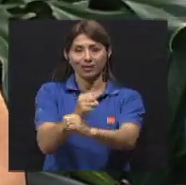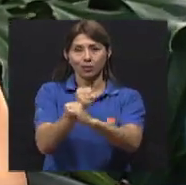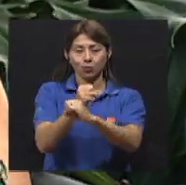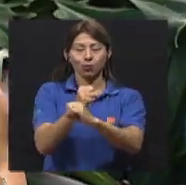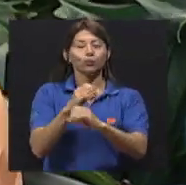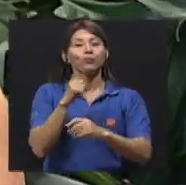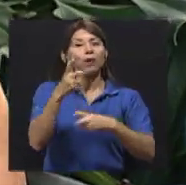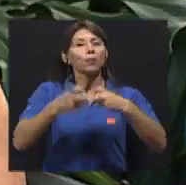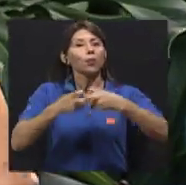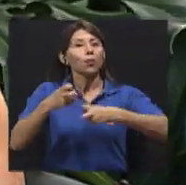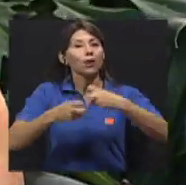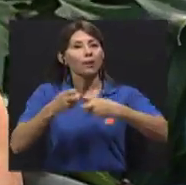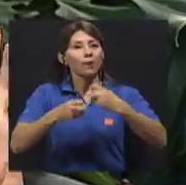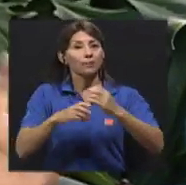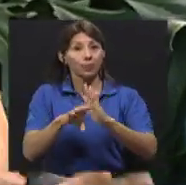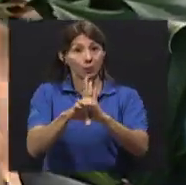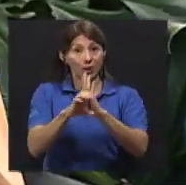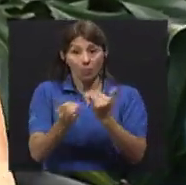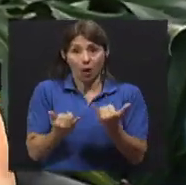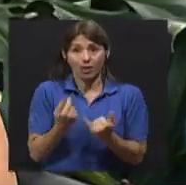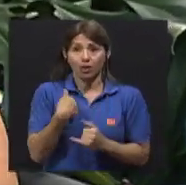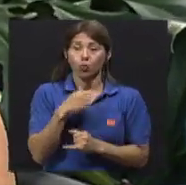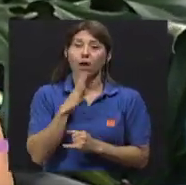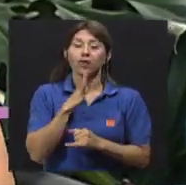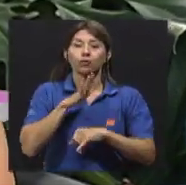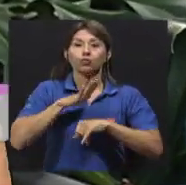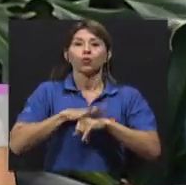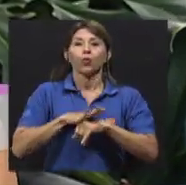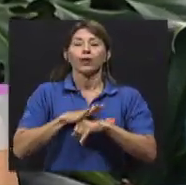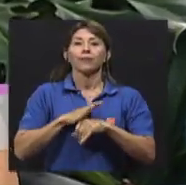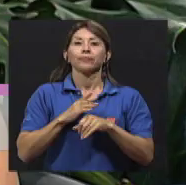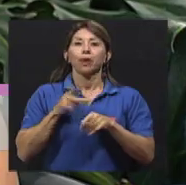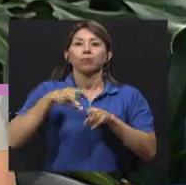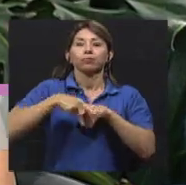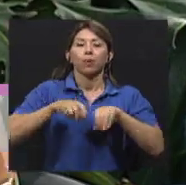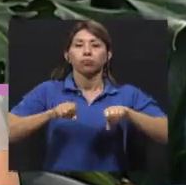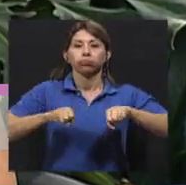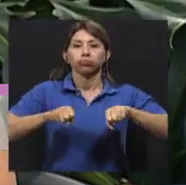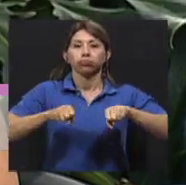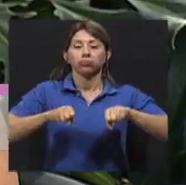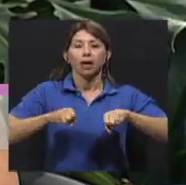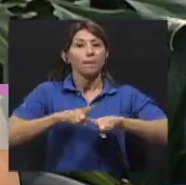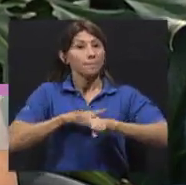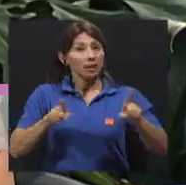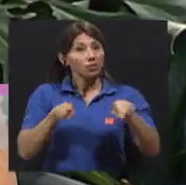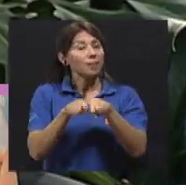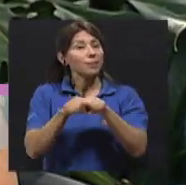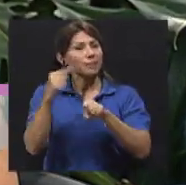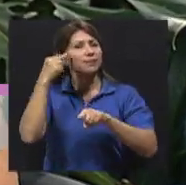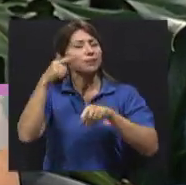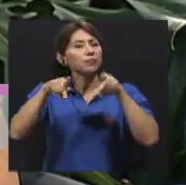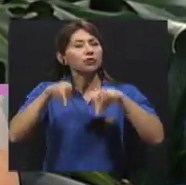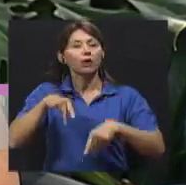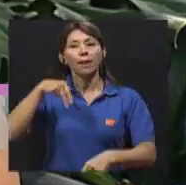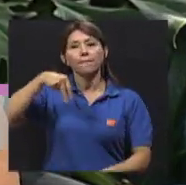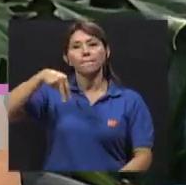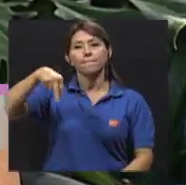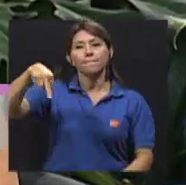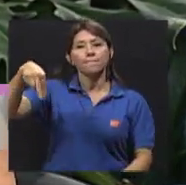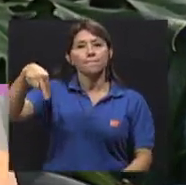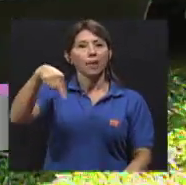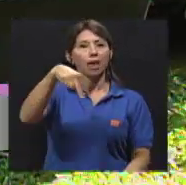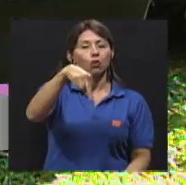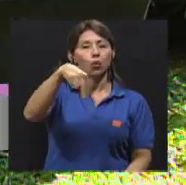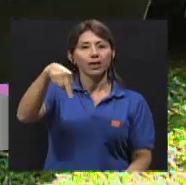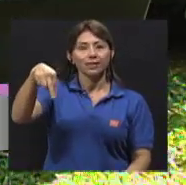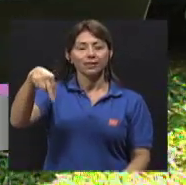en algunos casos, como el caso, digamos, ahorita me refiero a los motociclistas, que es lo que estoy trabajando, pero también tenemos las personas, los peatones. Esa era